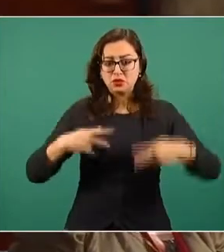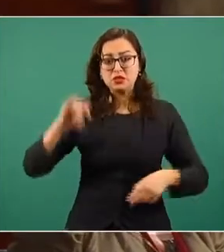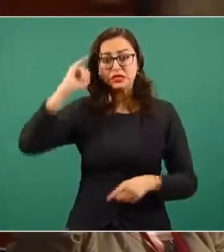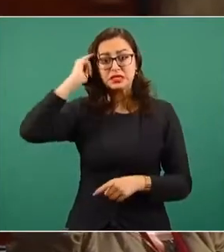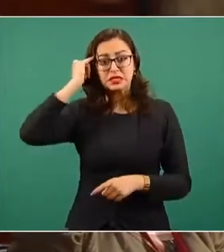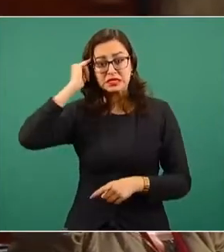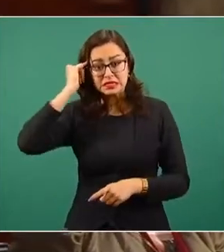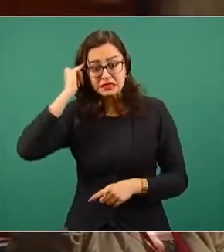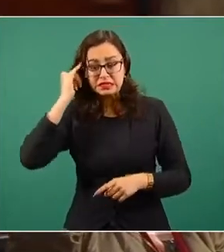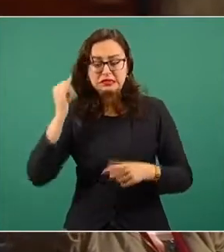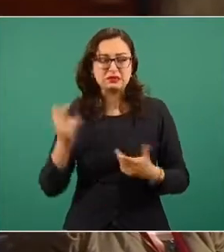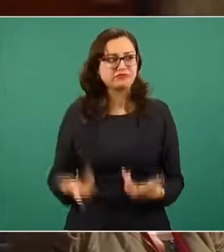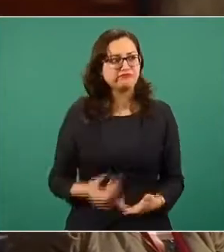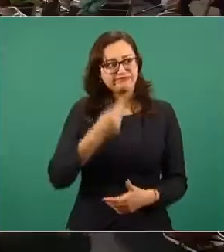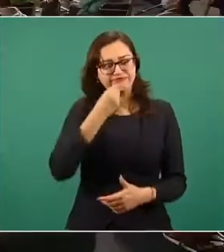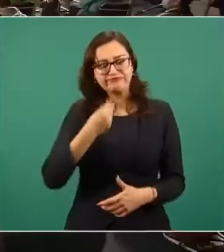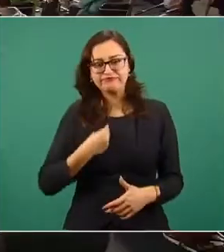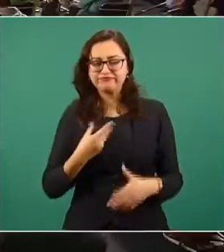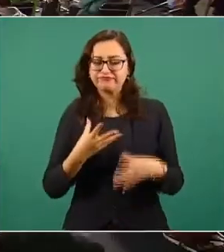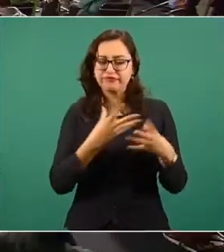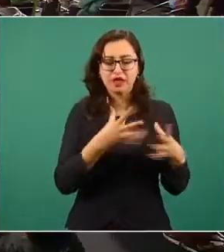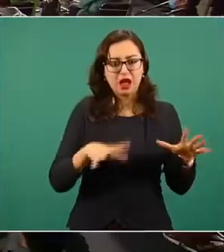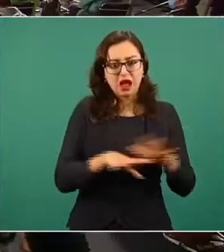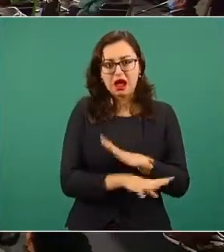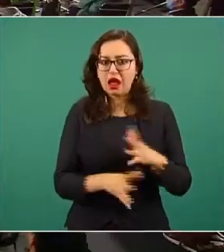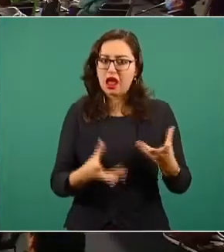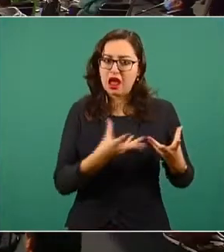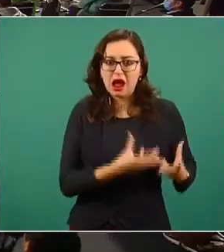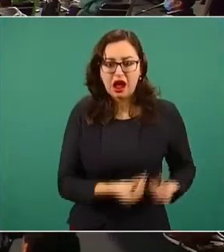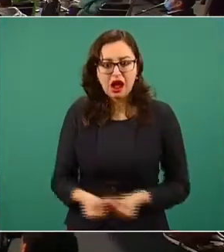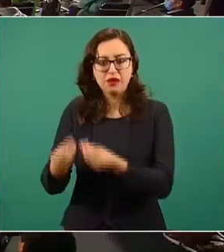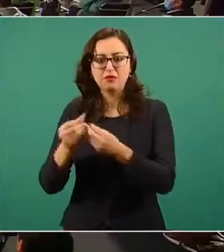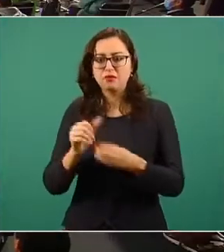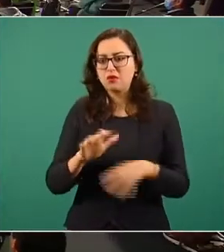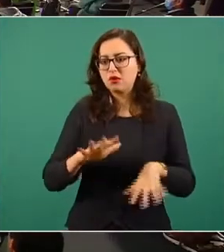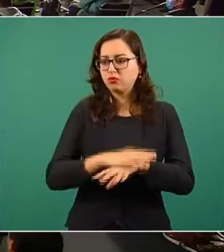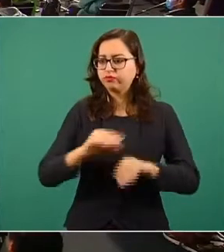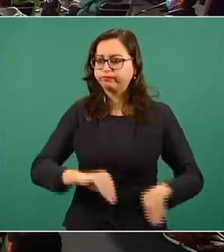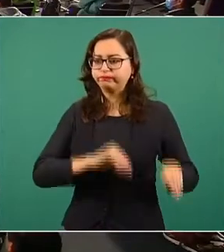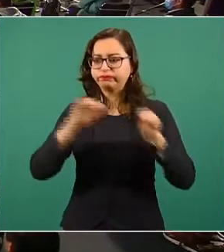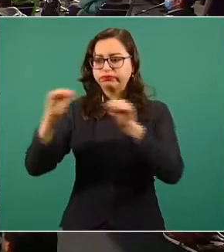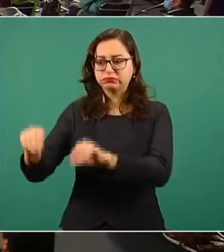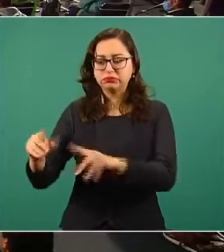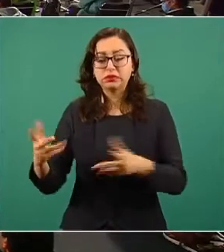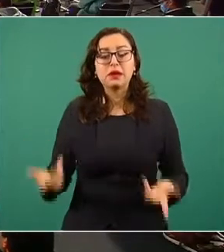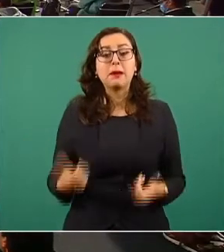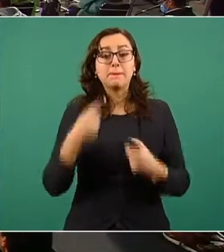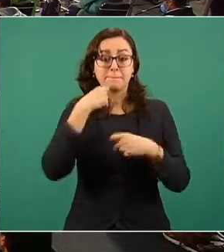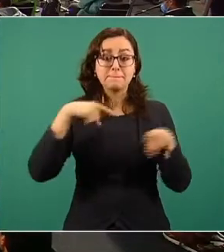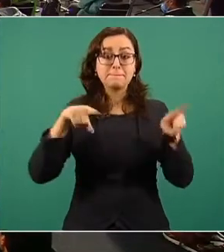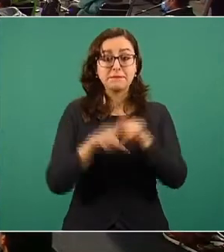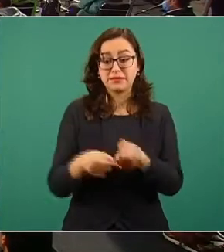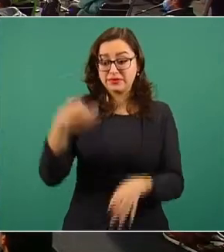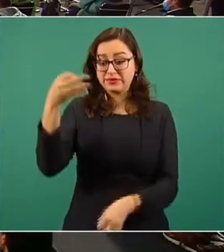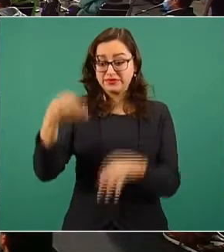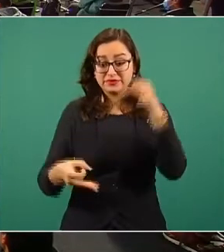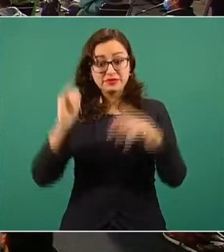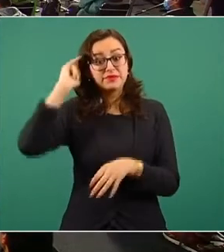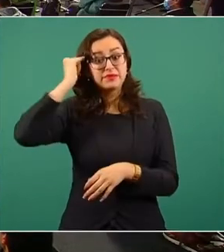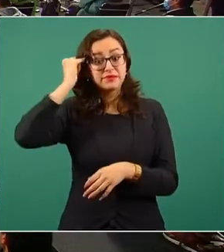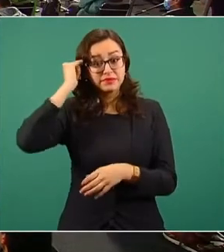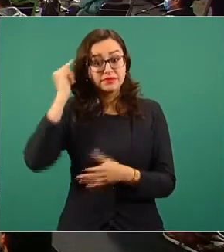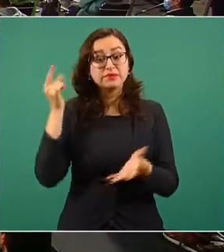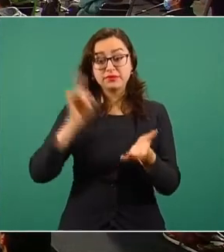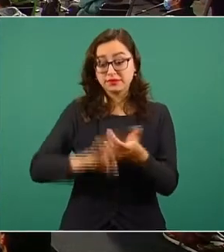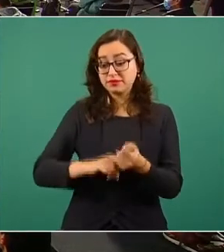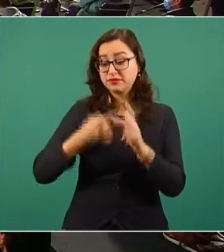origen. También a través de la Fiscalía también de Justicia Indígena ya se abrió una carpeta de investigación, pero